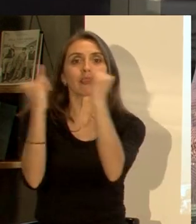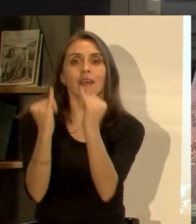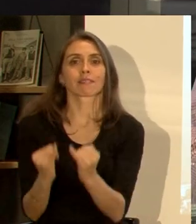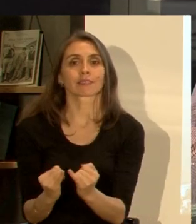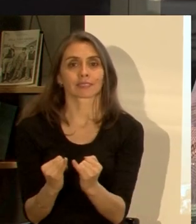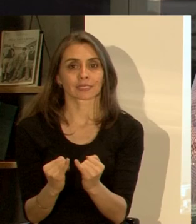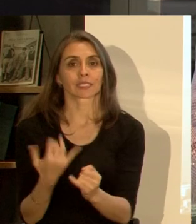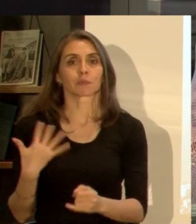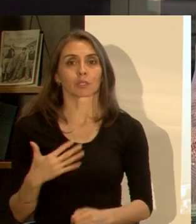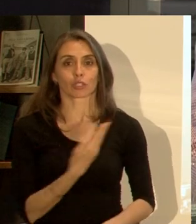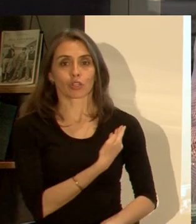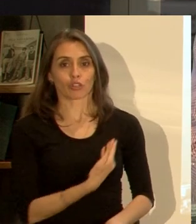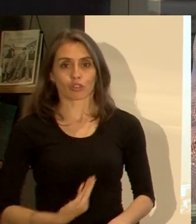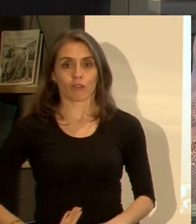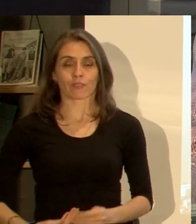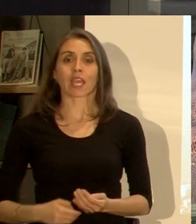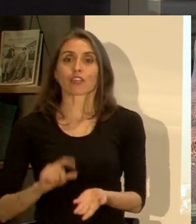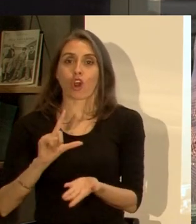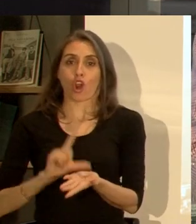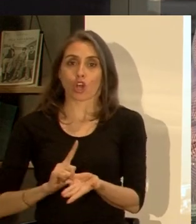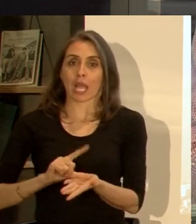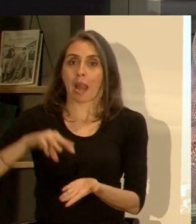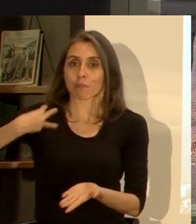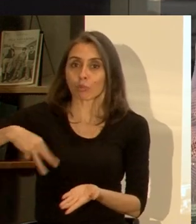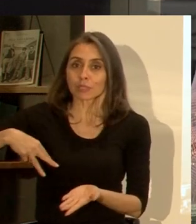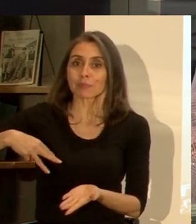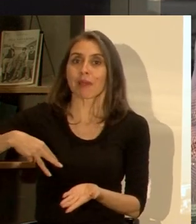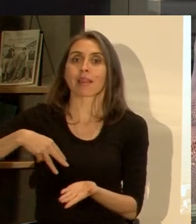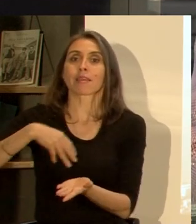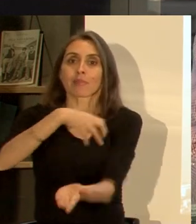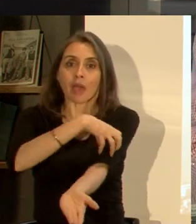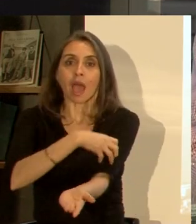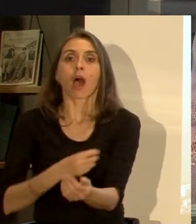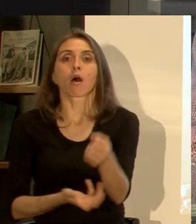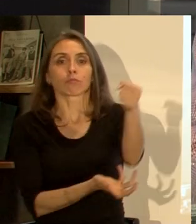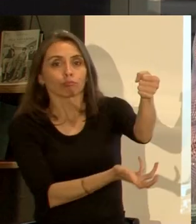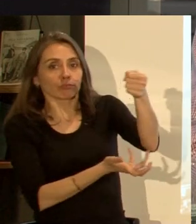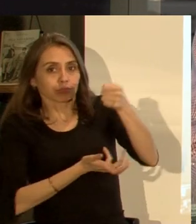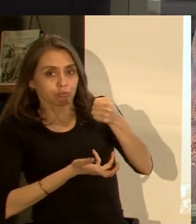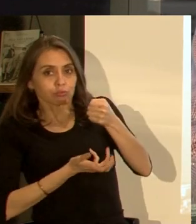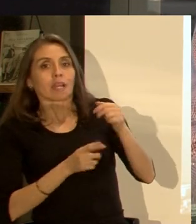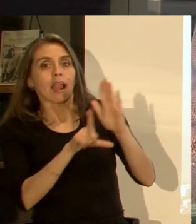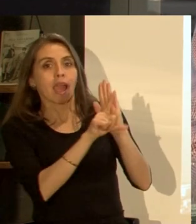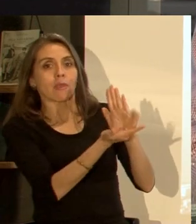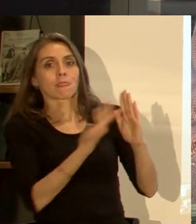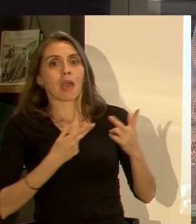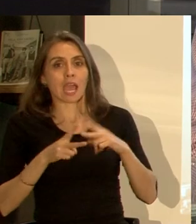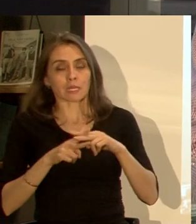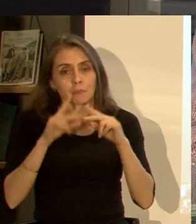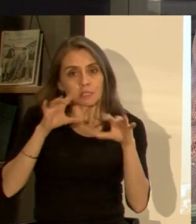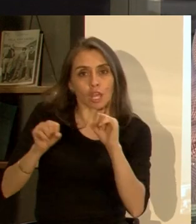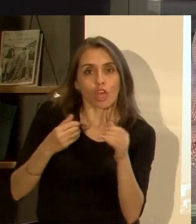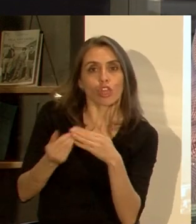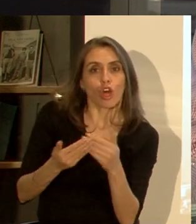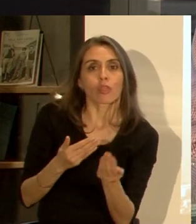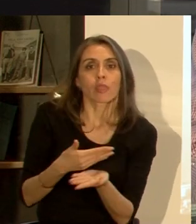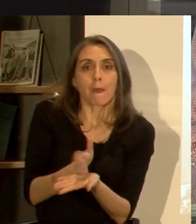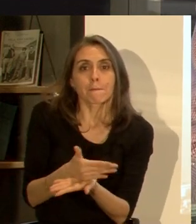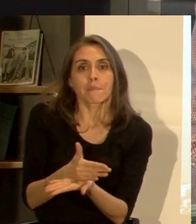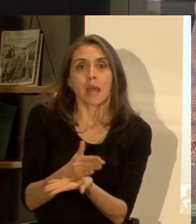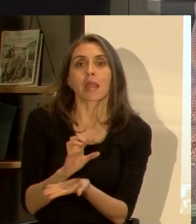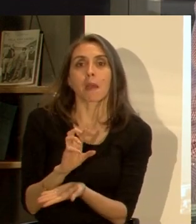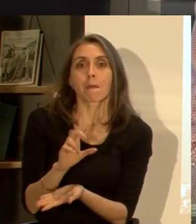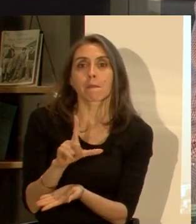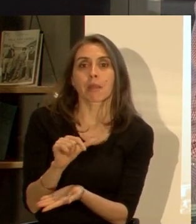el que los gobiernos locales tengan esa capacidad ese financiamiento esas herramientas para poder ir detectando en sus pladecos y en todos sus instrumentos